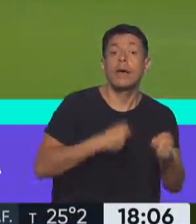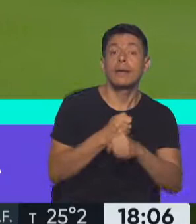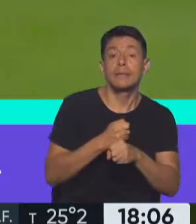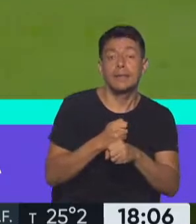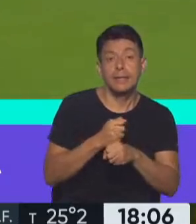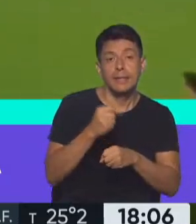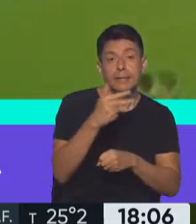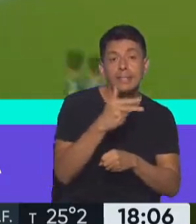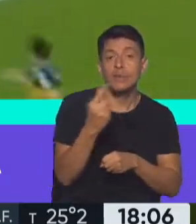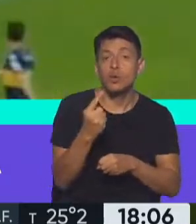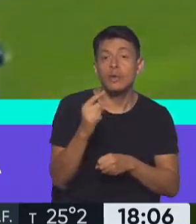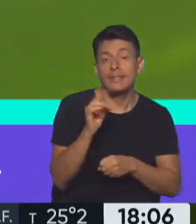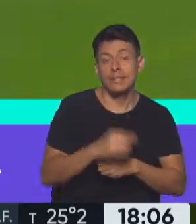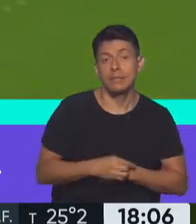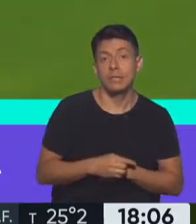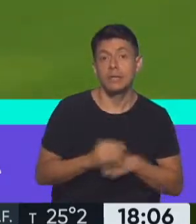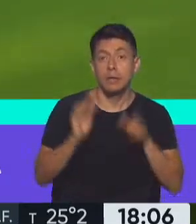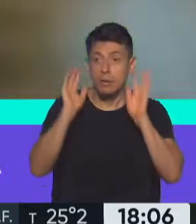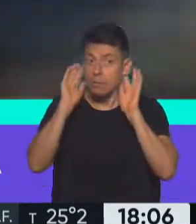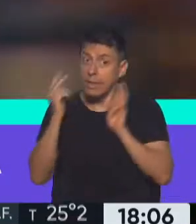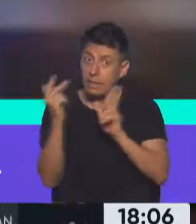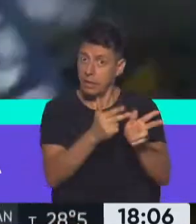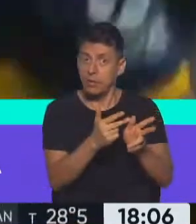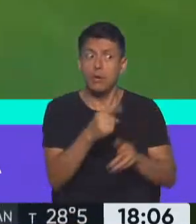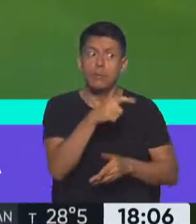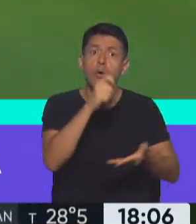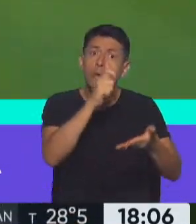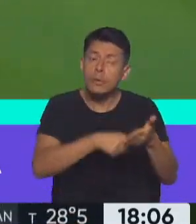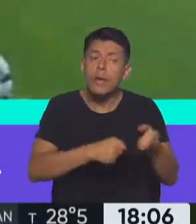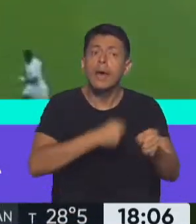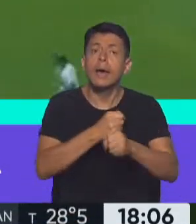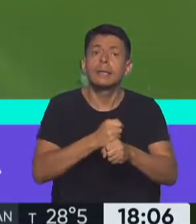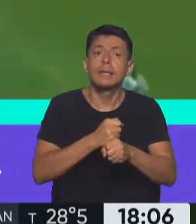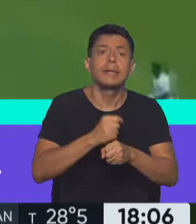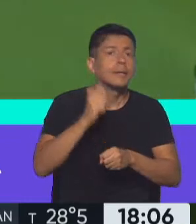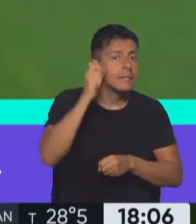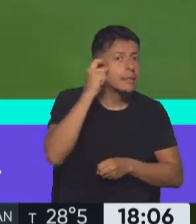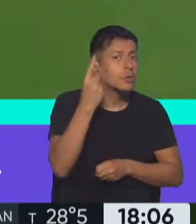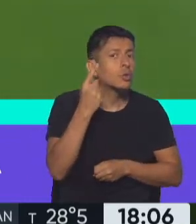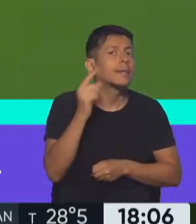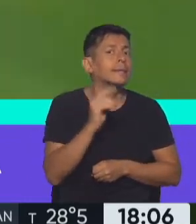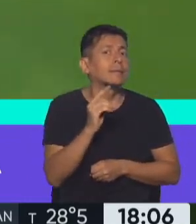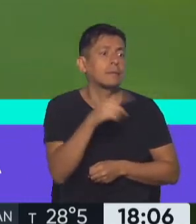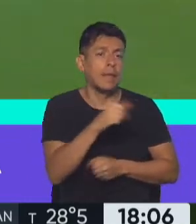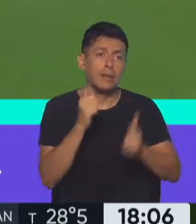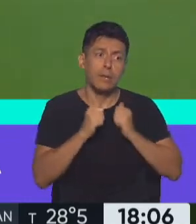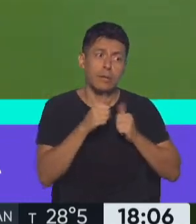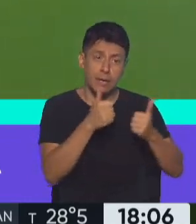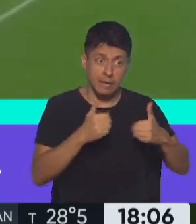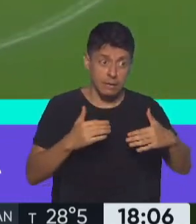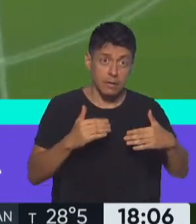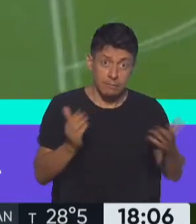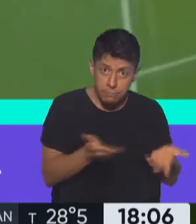Román, ¿no? Le dijo, tiene contrato hasta el 31 de diciembre, está lesionado, que se ponga bien y después